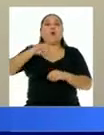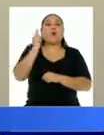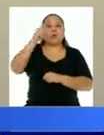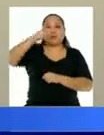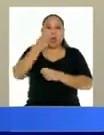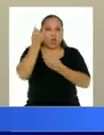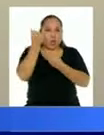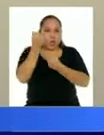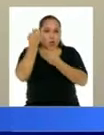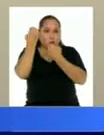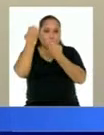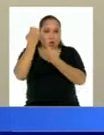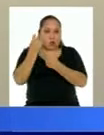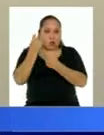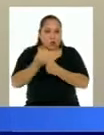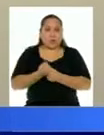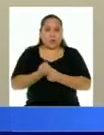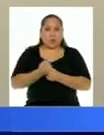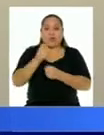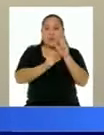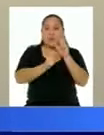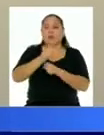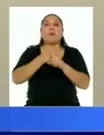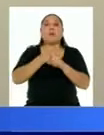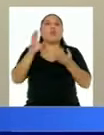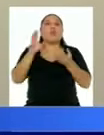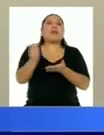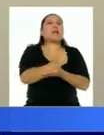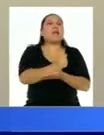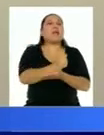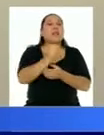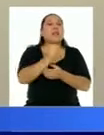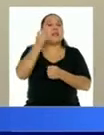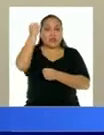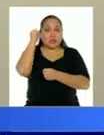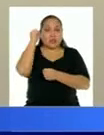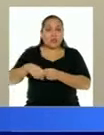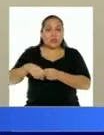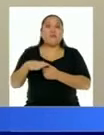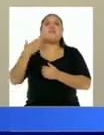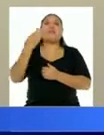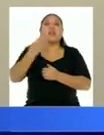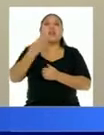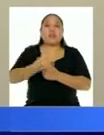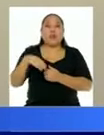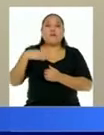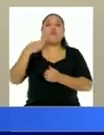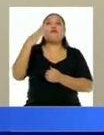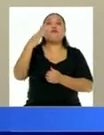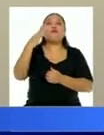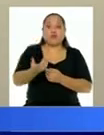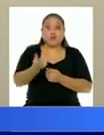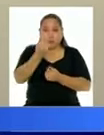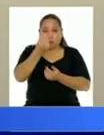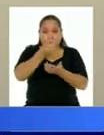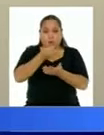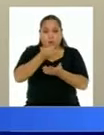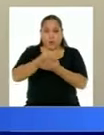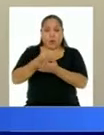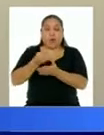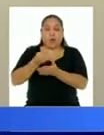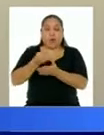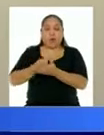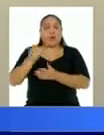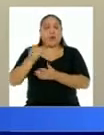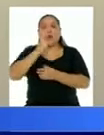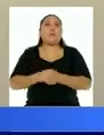los ciudadanos o sus familias, pero sin quitarles el derecho de contar con una pensión y evitando desnaturalizar el sistema